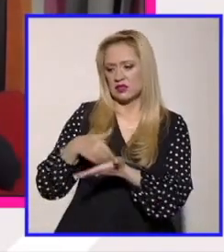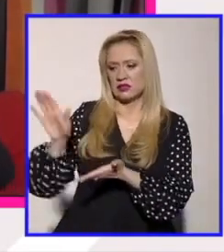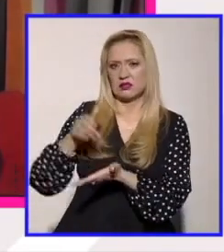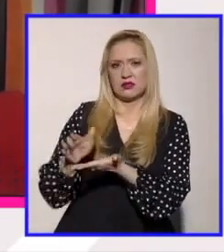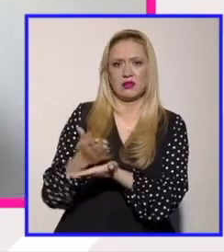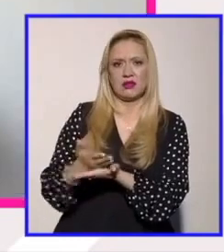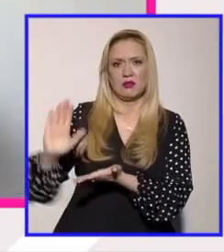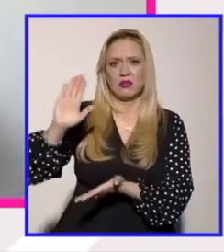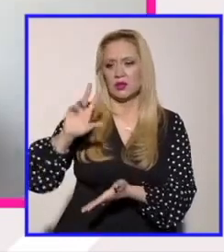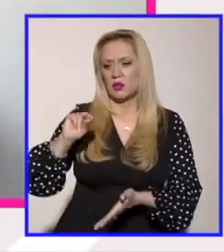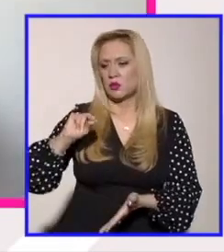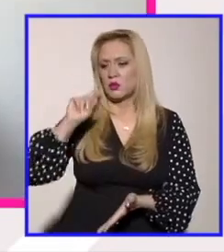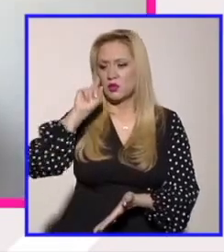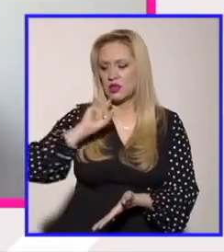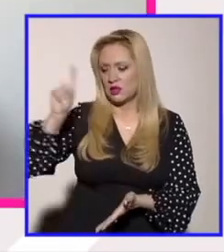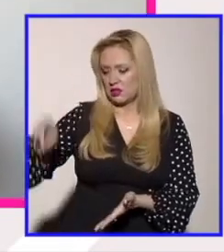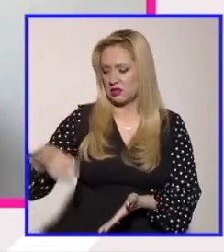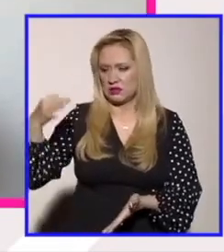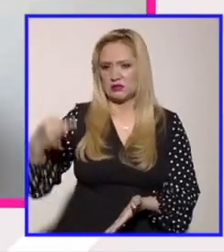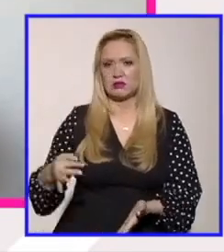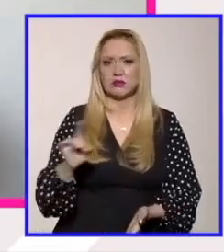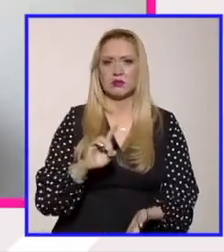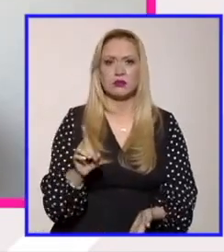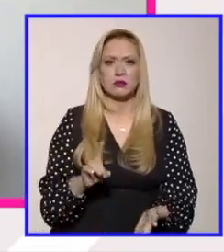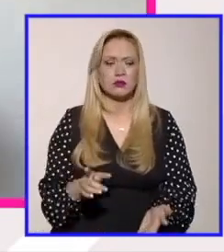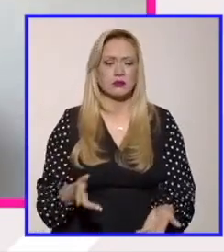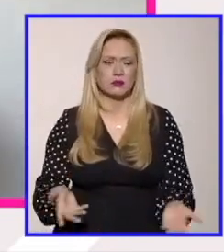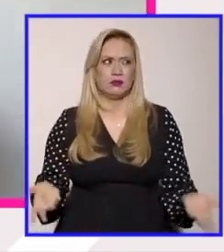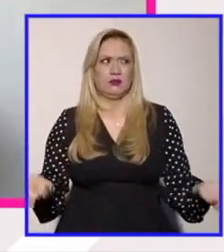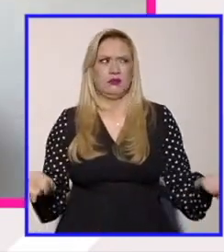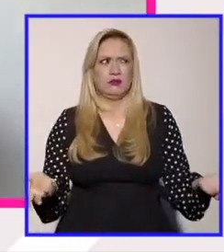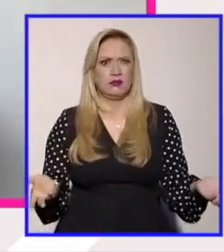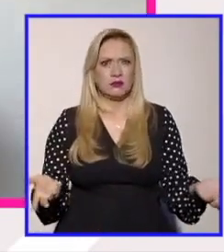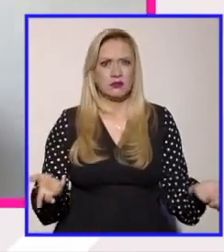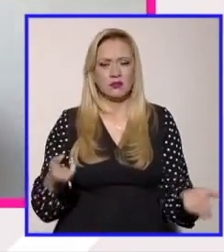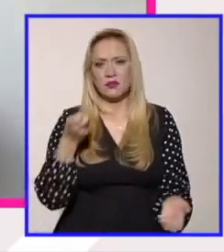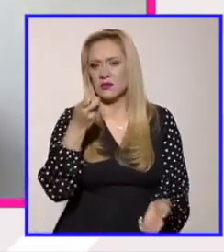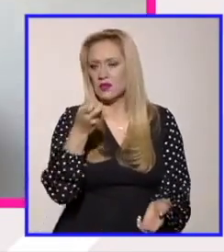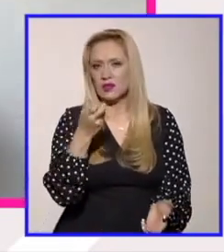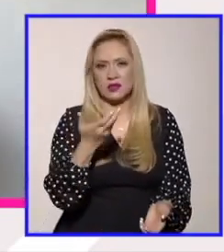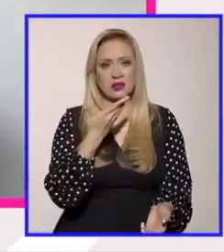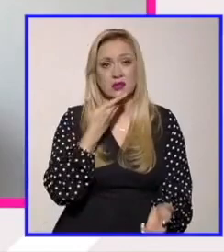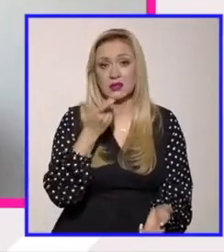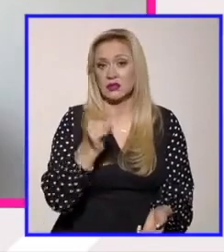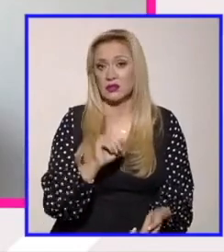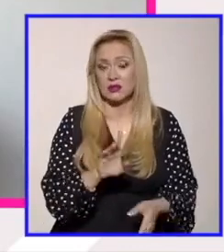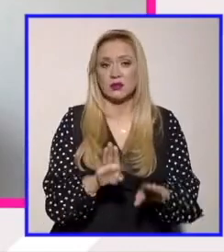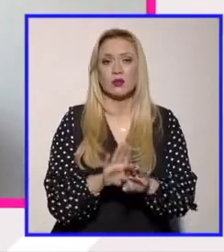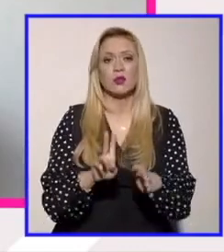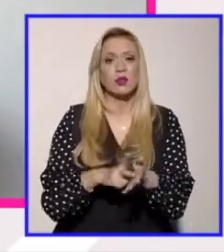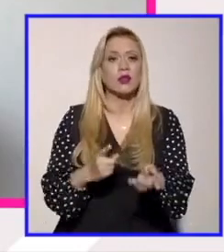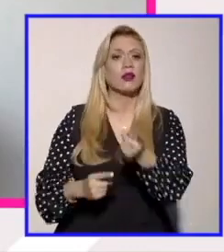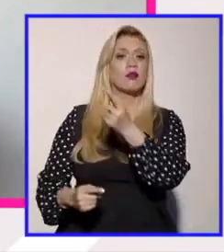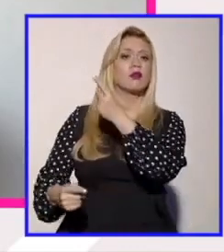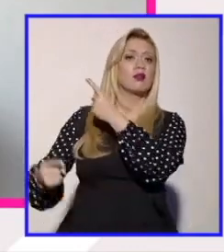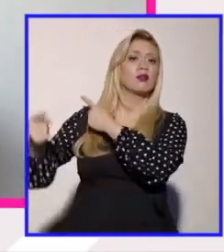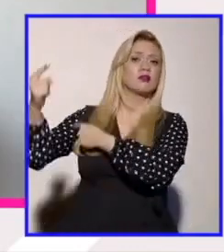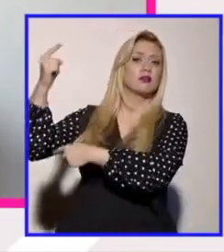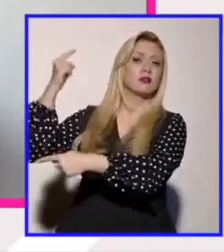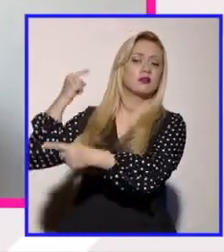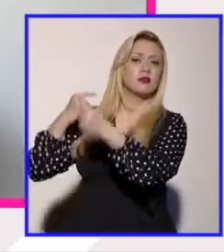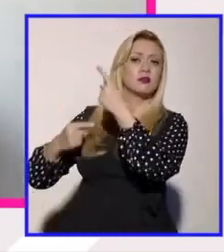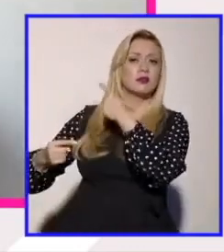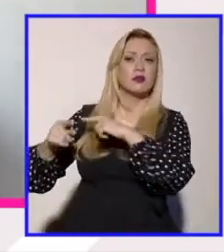por supuesto que no hay realmente una crítica de género, sino que son posturas que se aferran o que regresan a un lugar de la